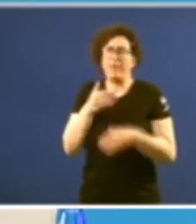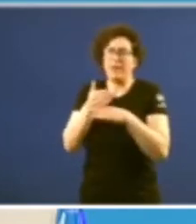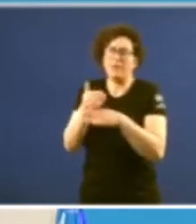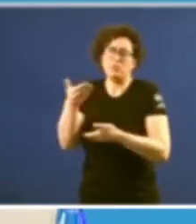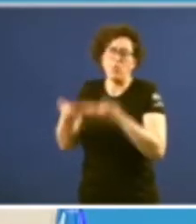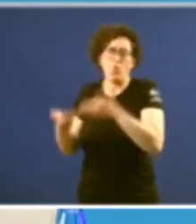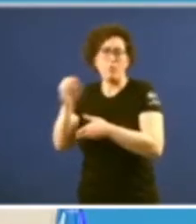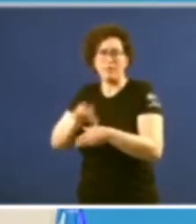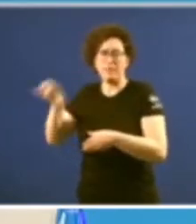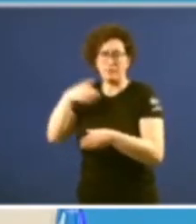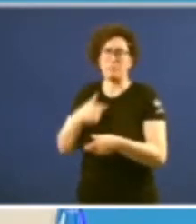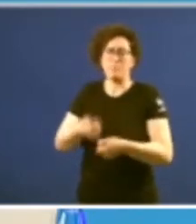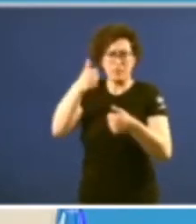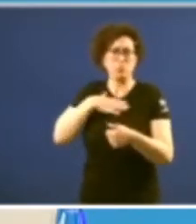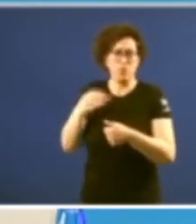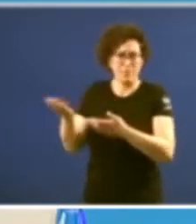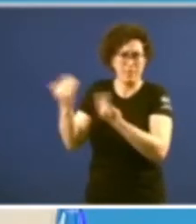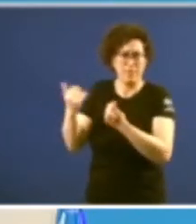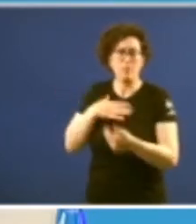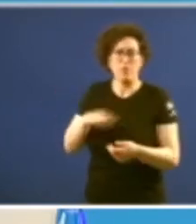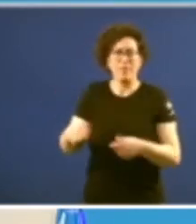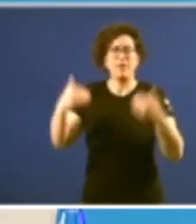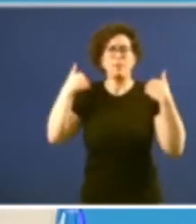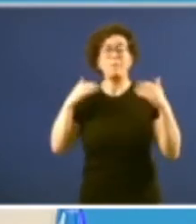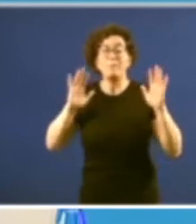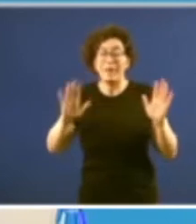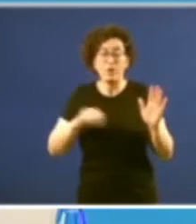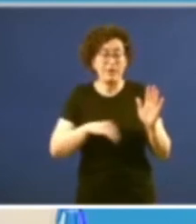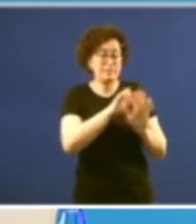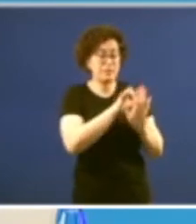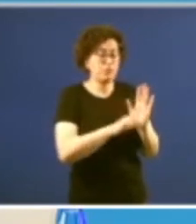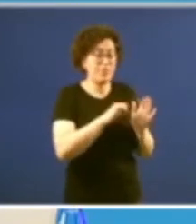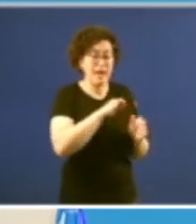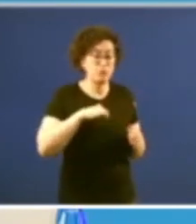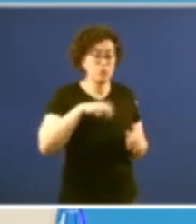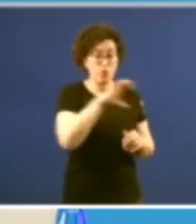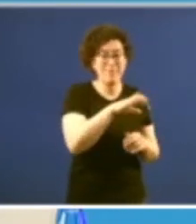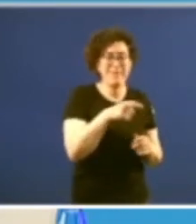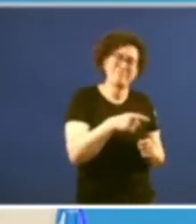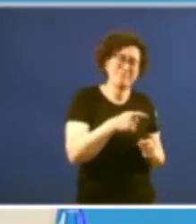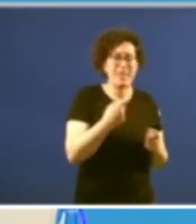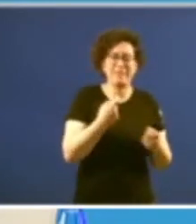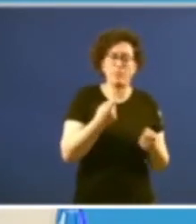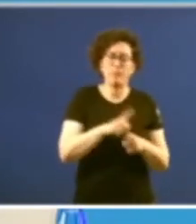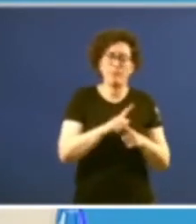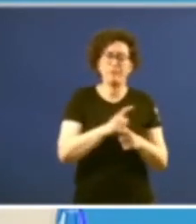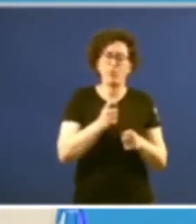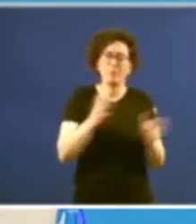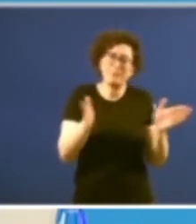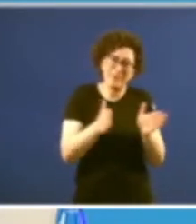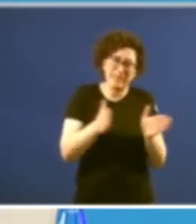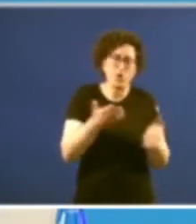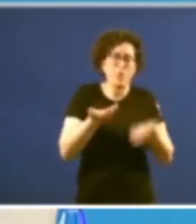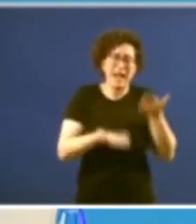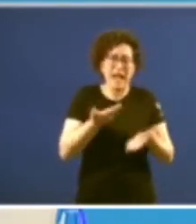pero creo que aunque algunas costuras del estatuto de autonomía y es hora hoy quizás de hacer un pequeño balance breve pues pueden